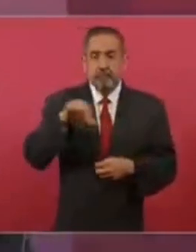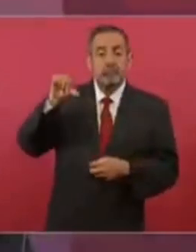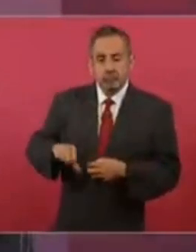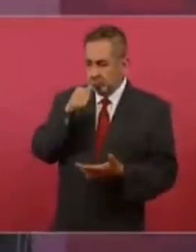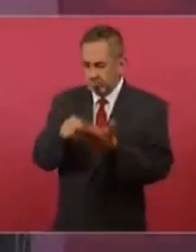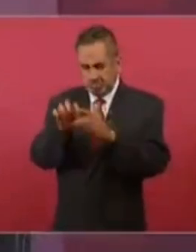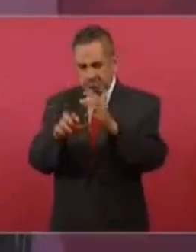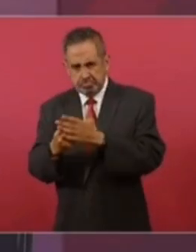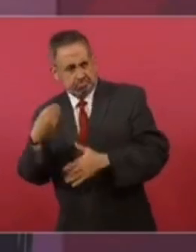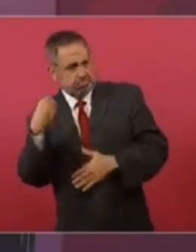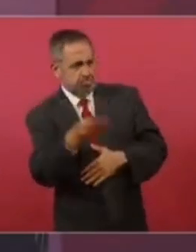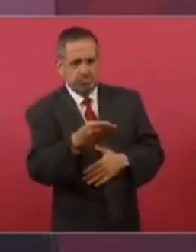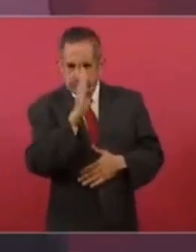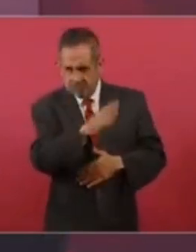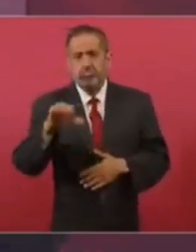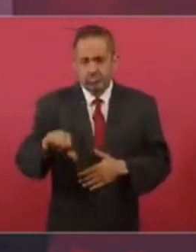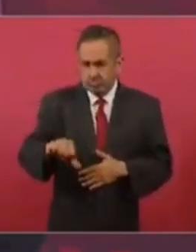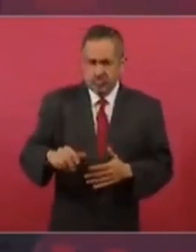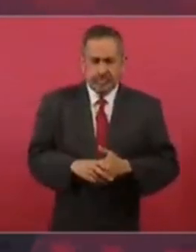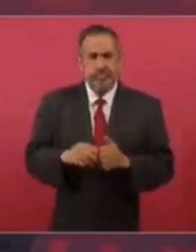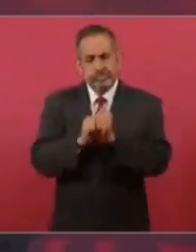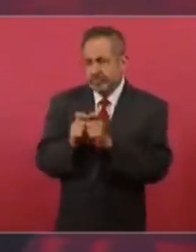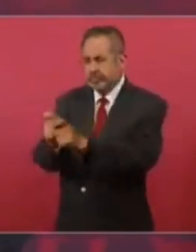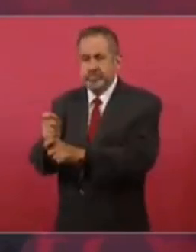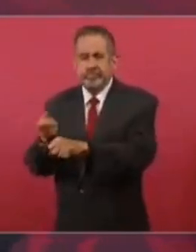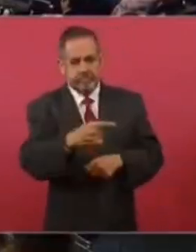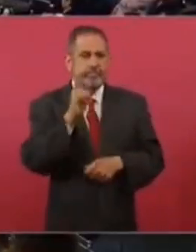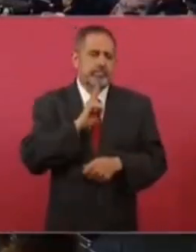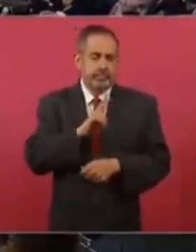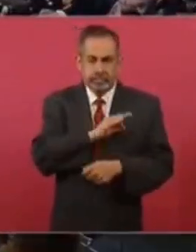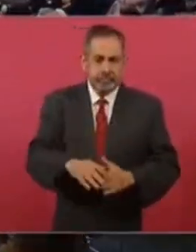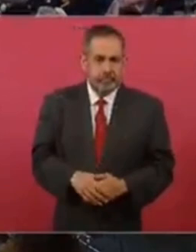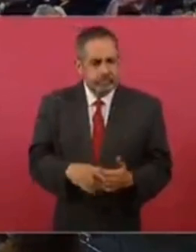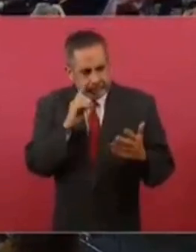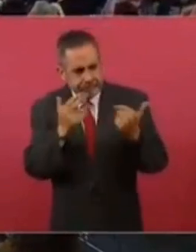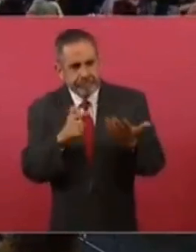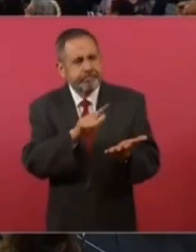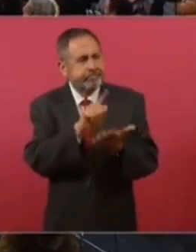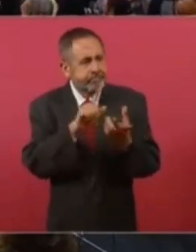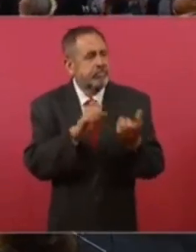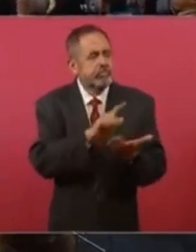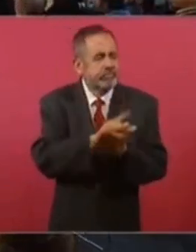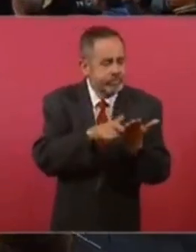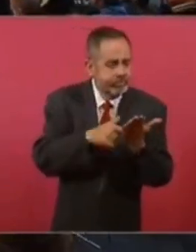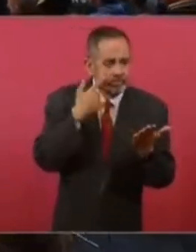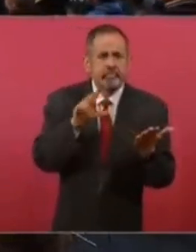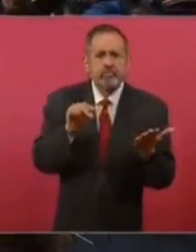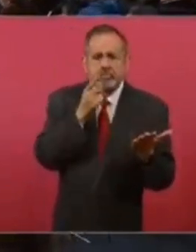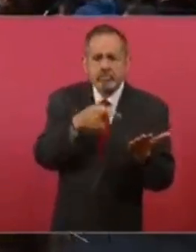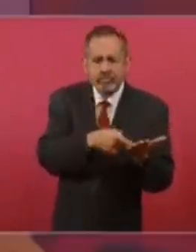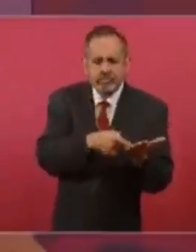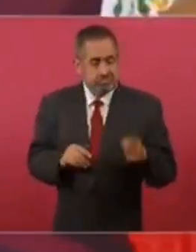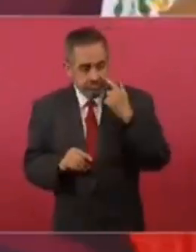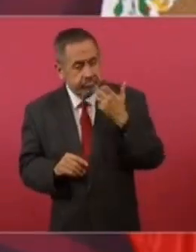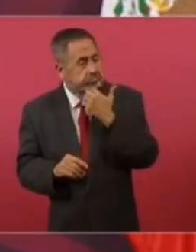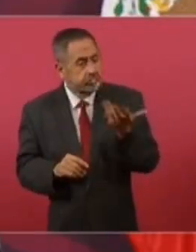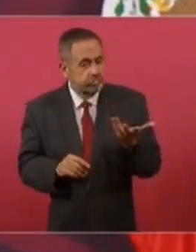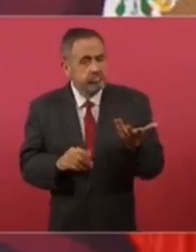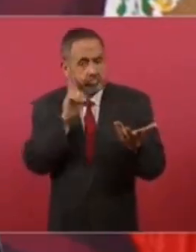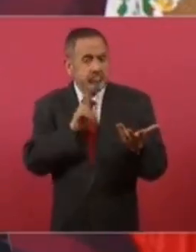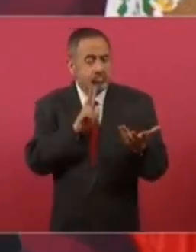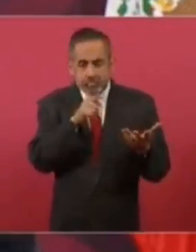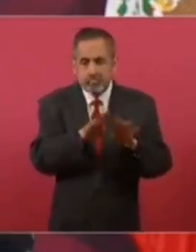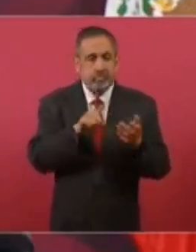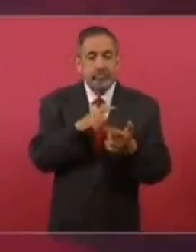hoy voy a enviar a través de la Secretaría de Gobernación. Quiero ver si es legal lo que están haciendo de